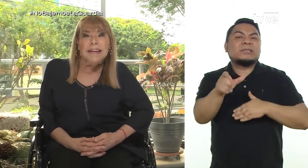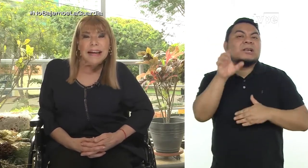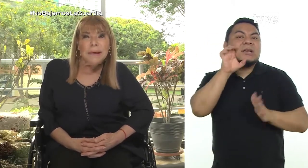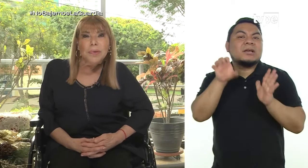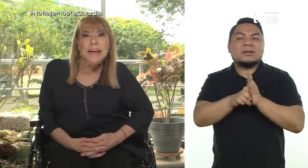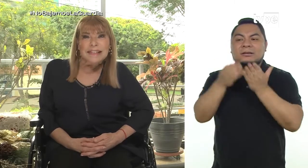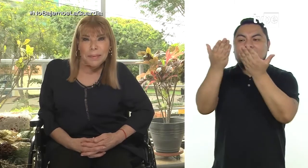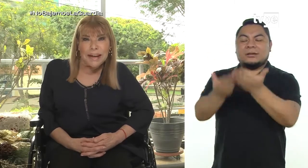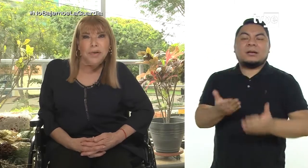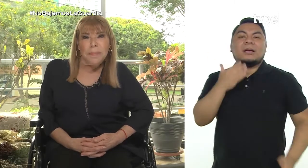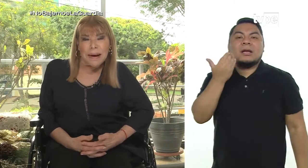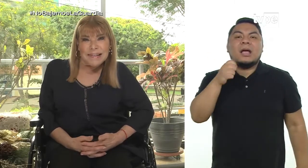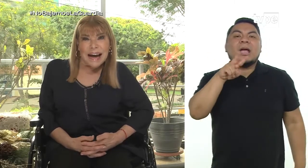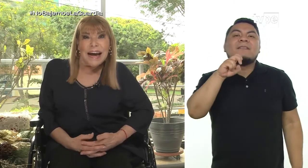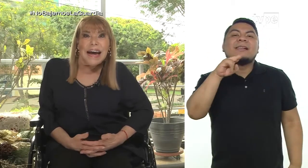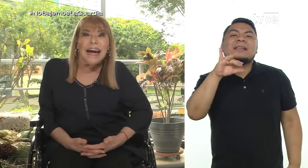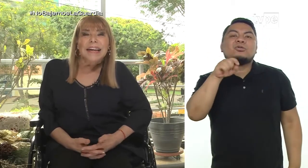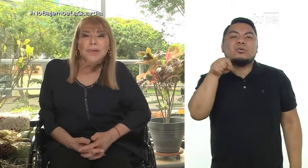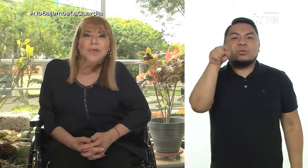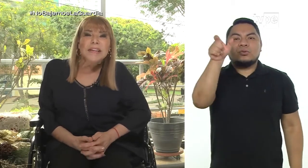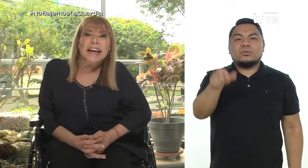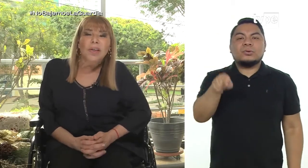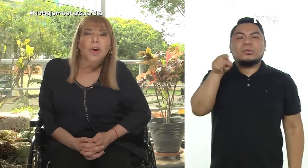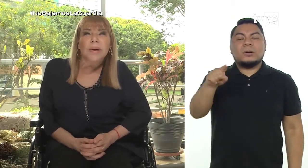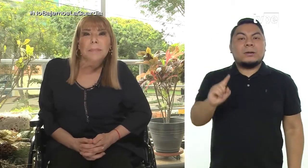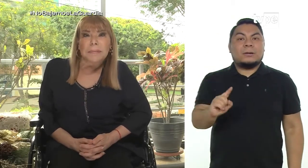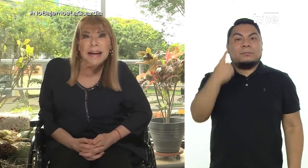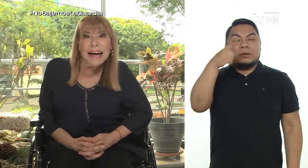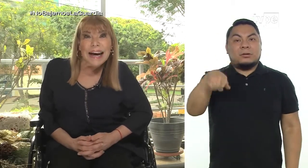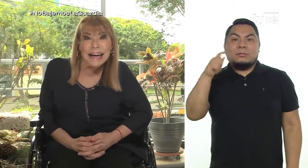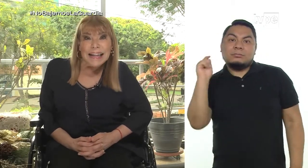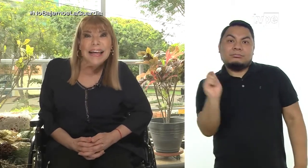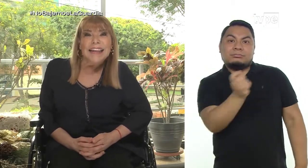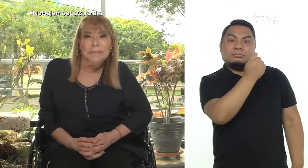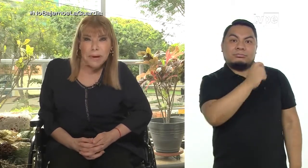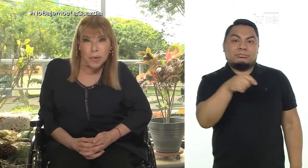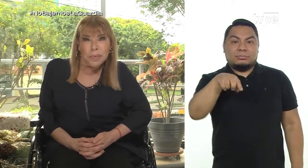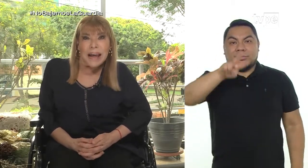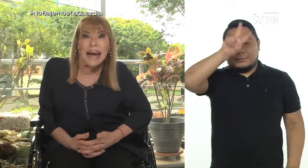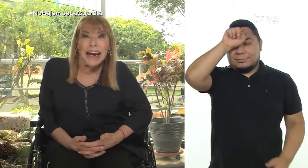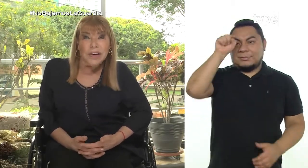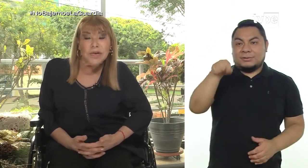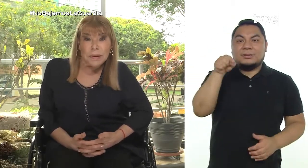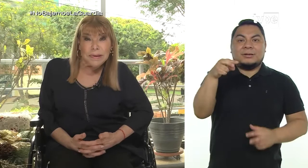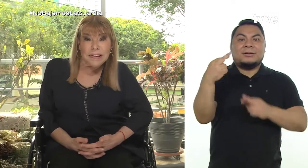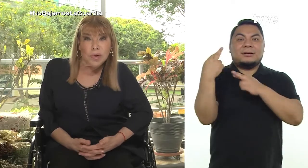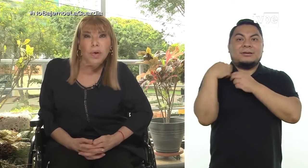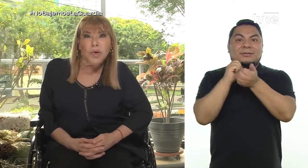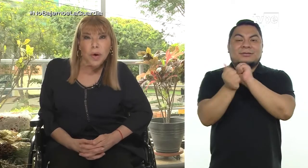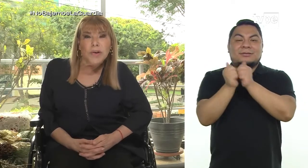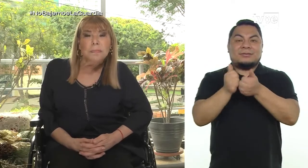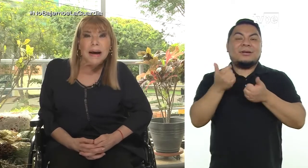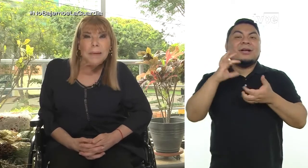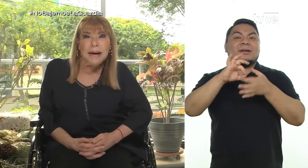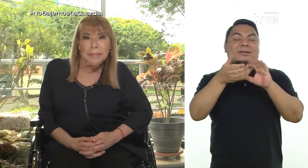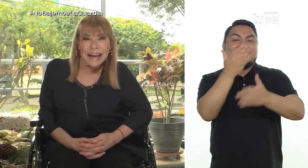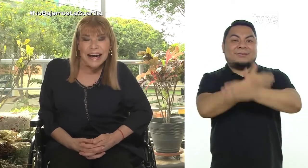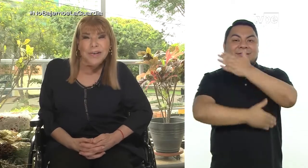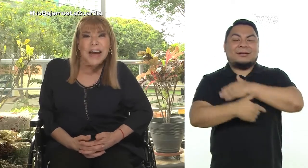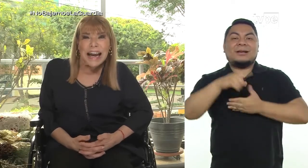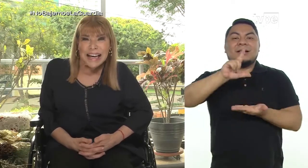presentaremos a Isabelino Apasa. Él es considerado como la primera raqueta del Perú. Él nos representó en los Juegos